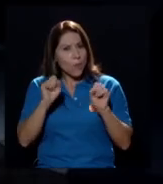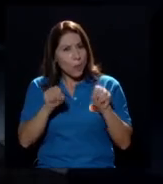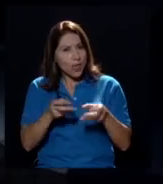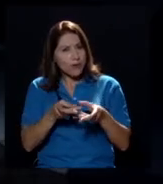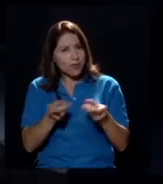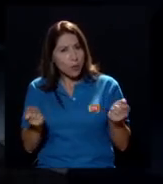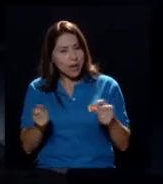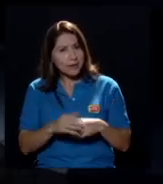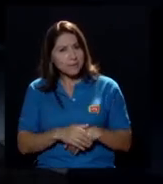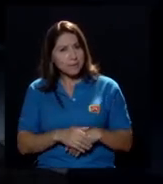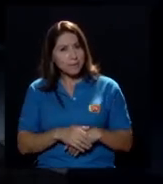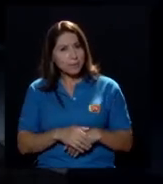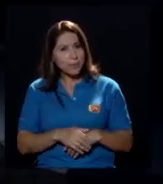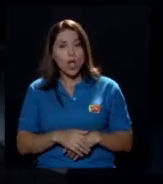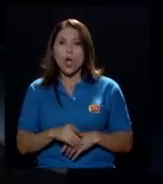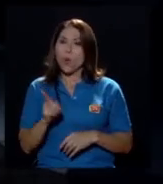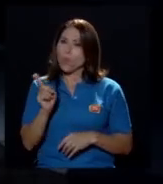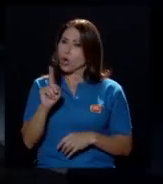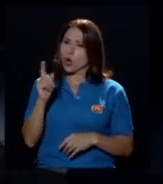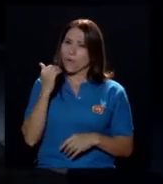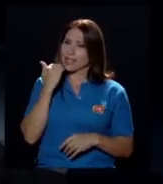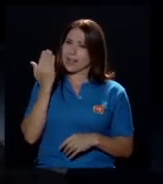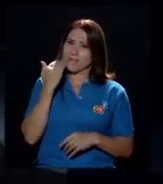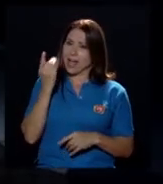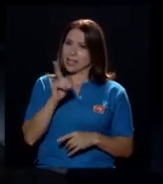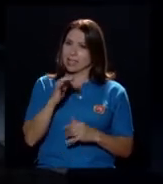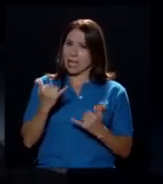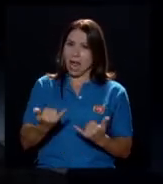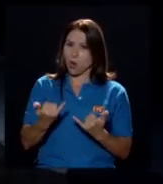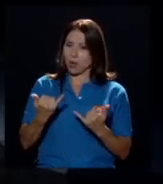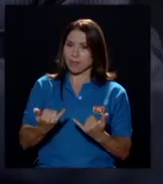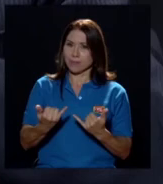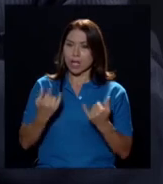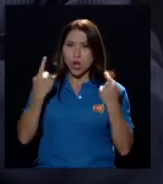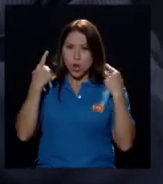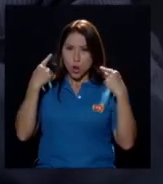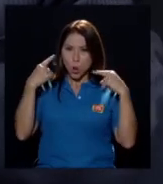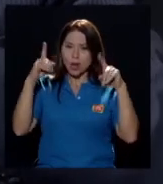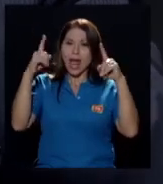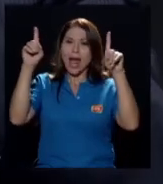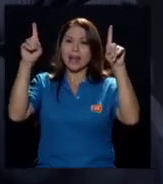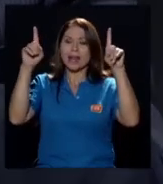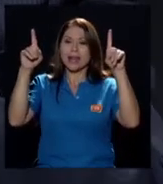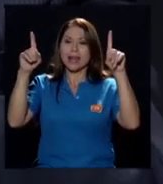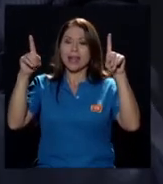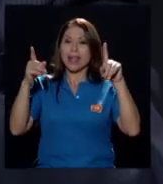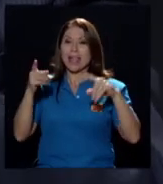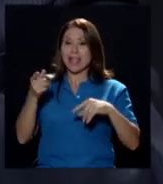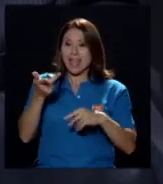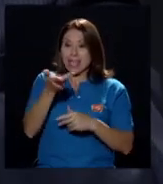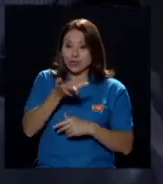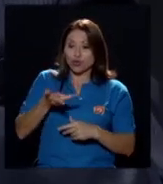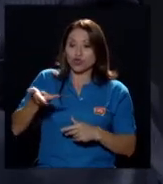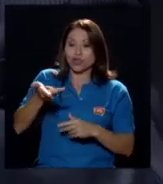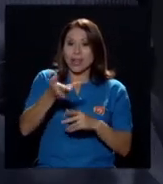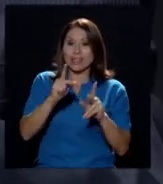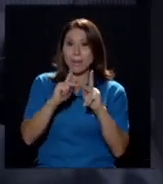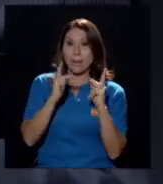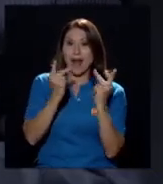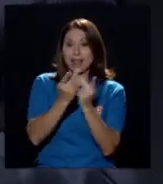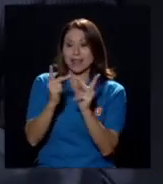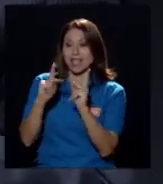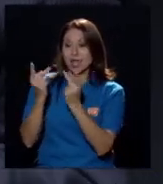Bueno, no va a ser fácil ahora lograr un entendimiento entre esos tres partidos. Los